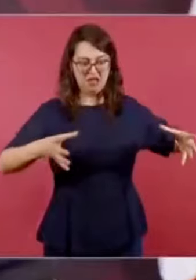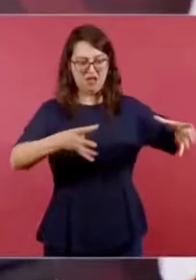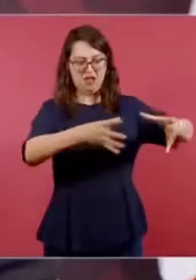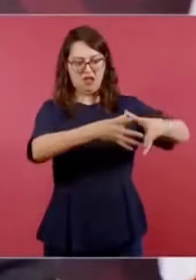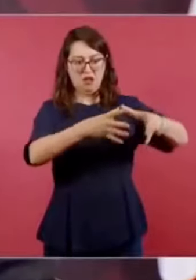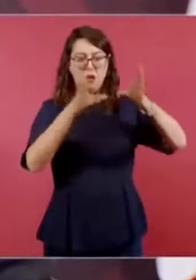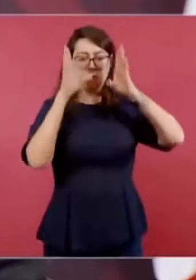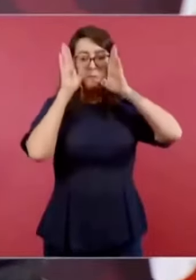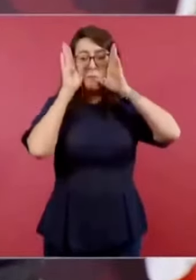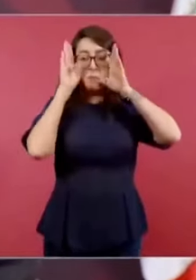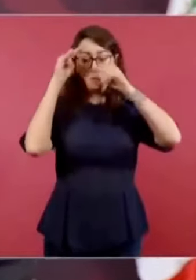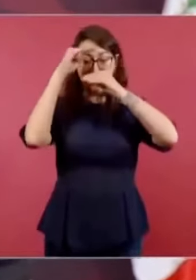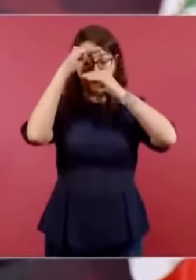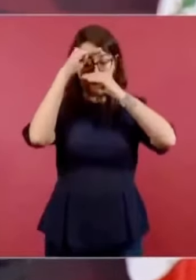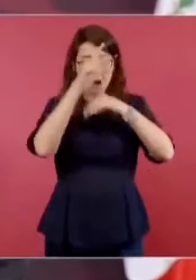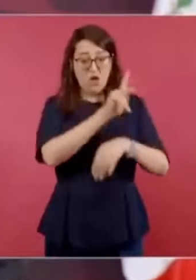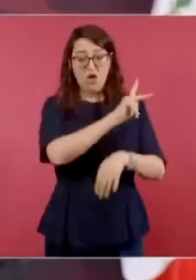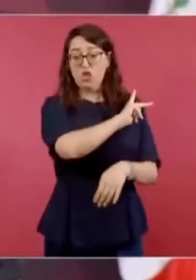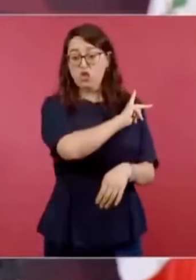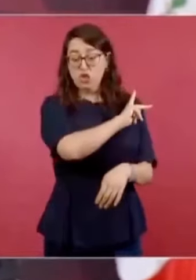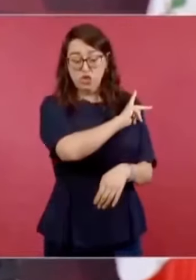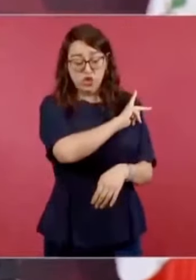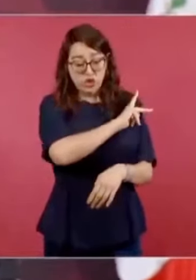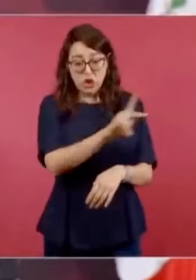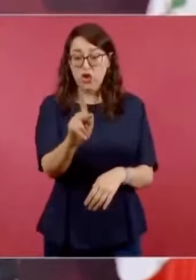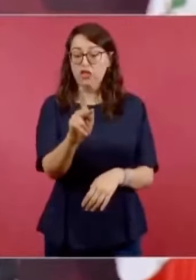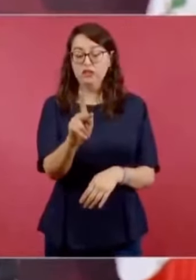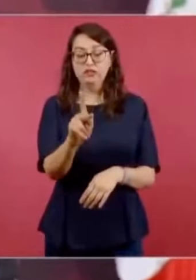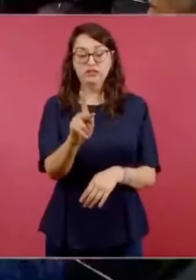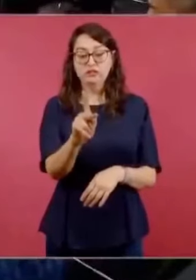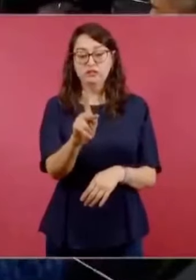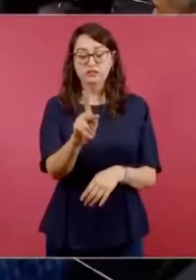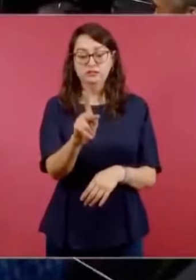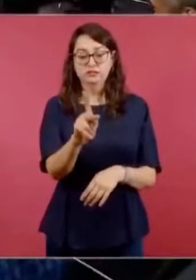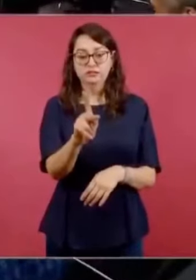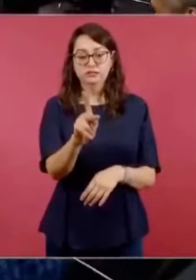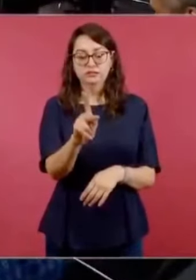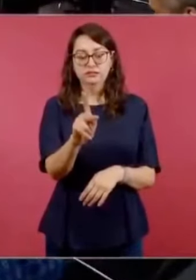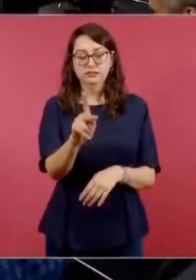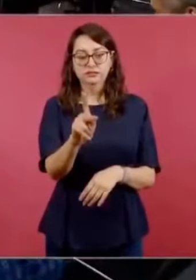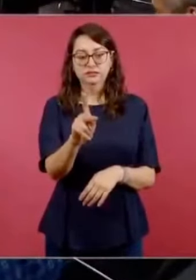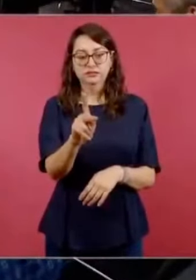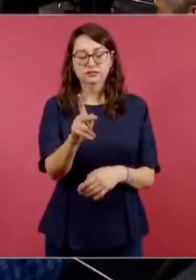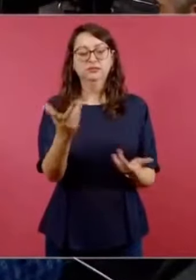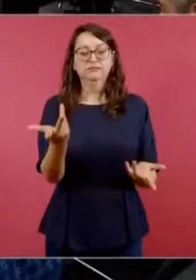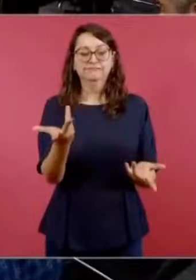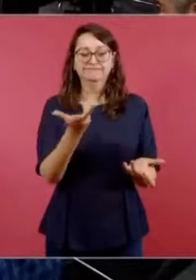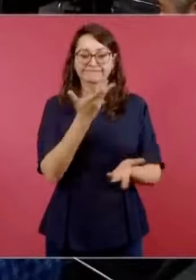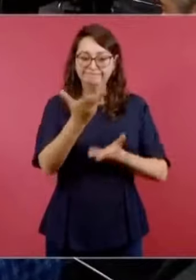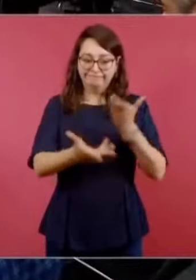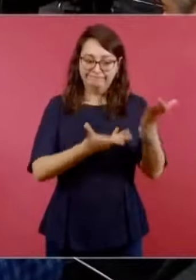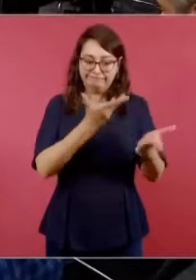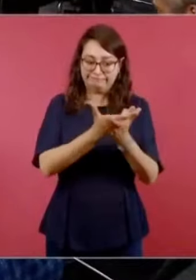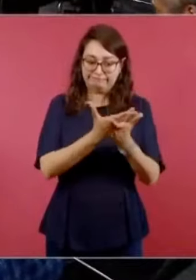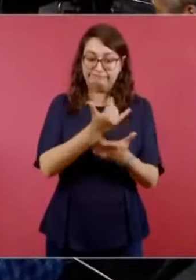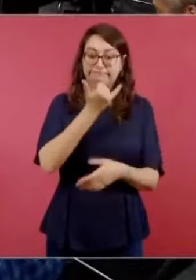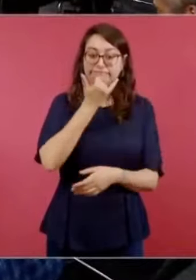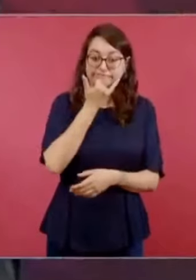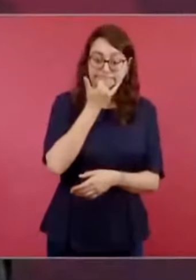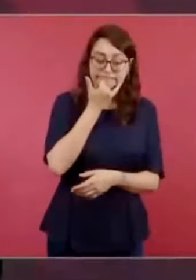con todo respeto, no